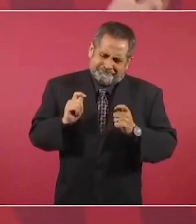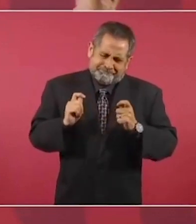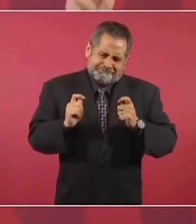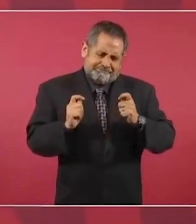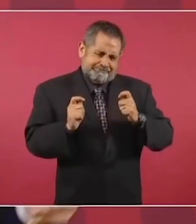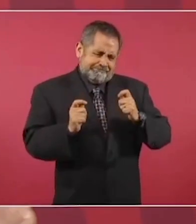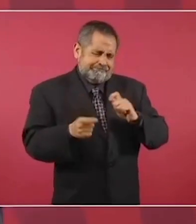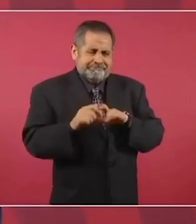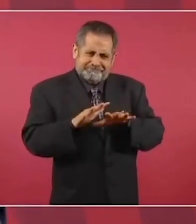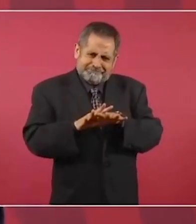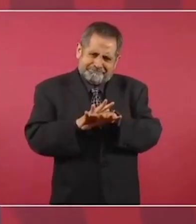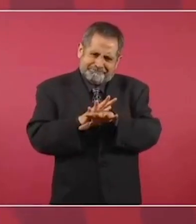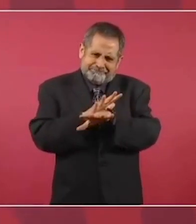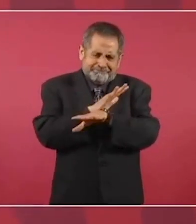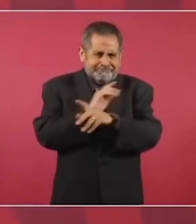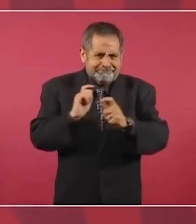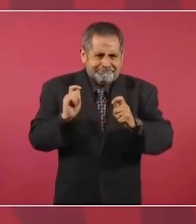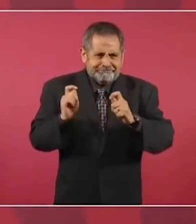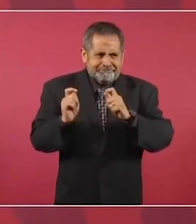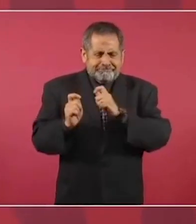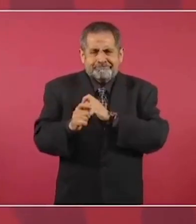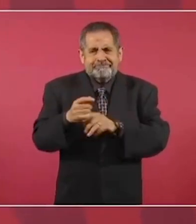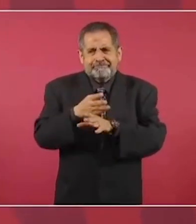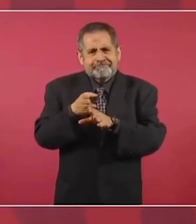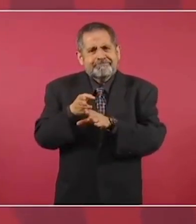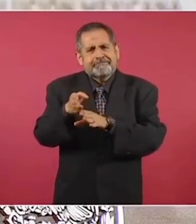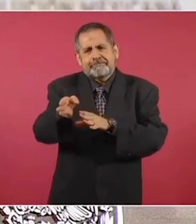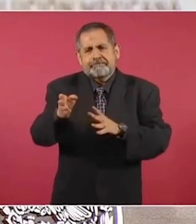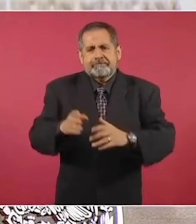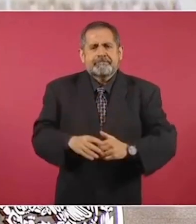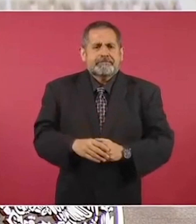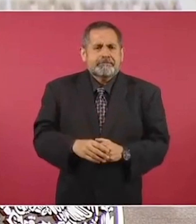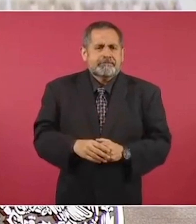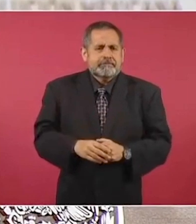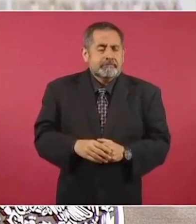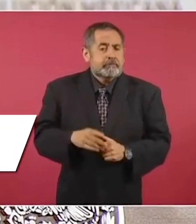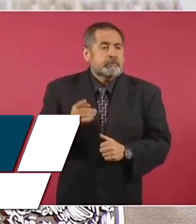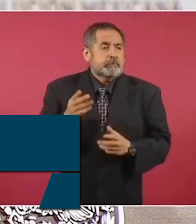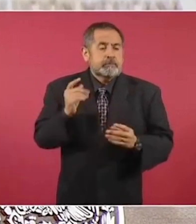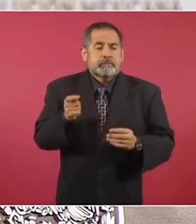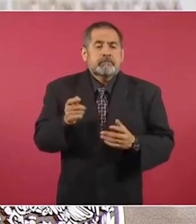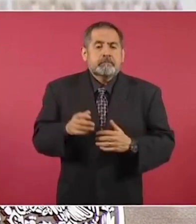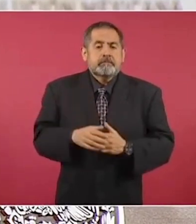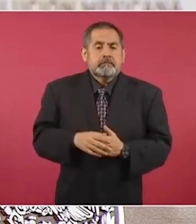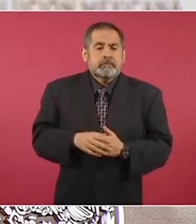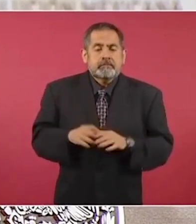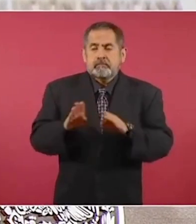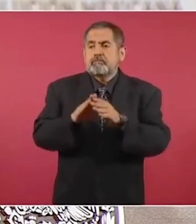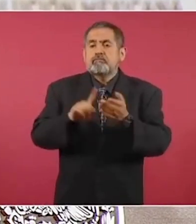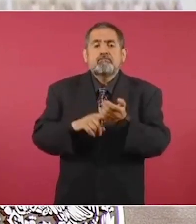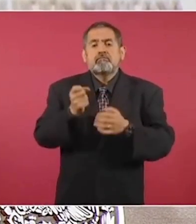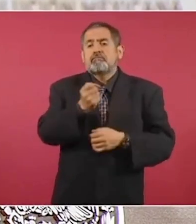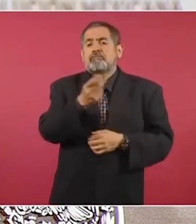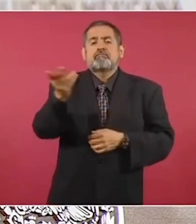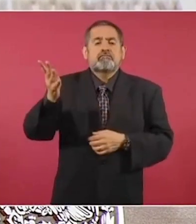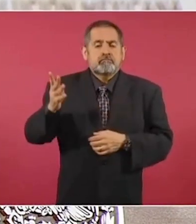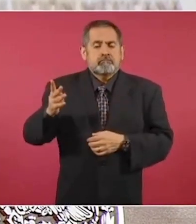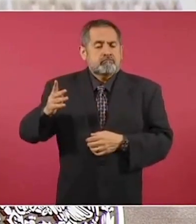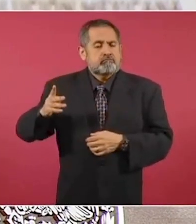muchos gobernantes